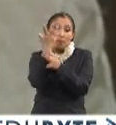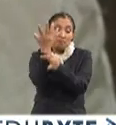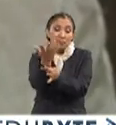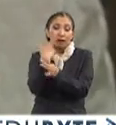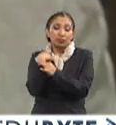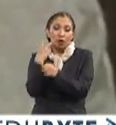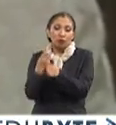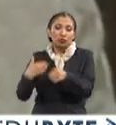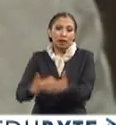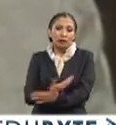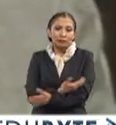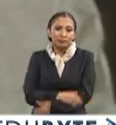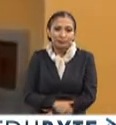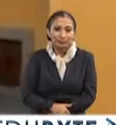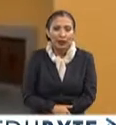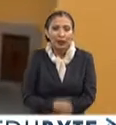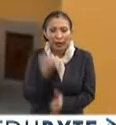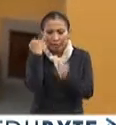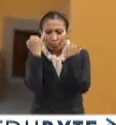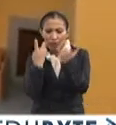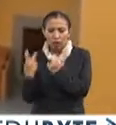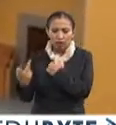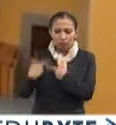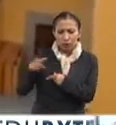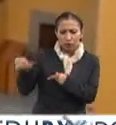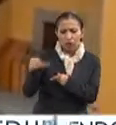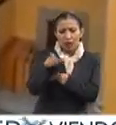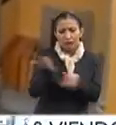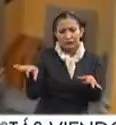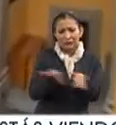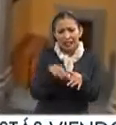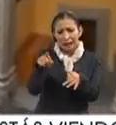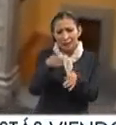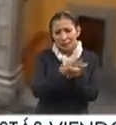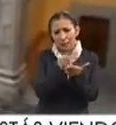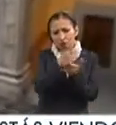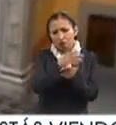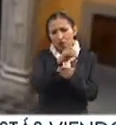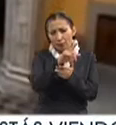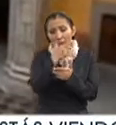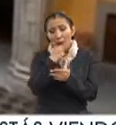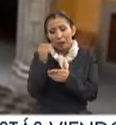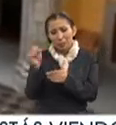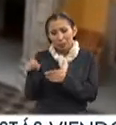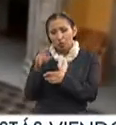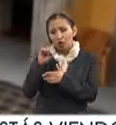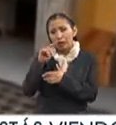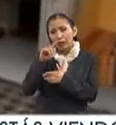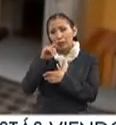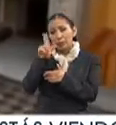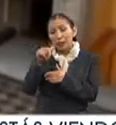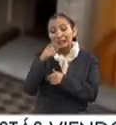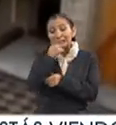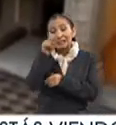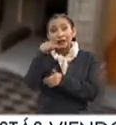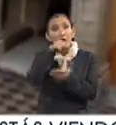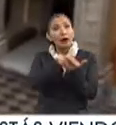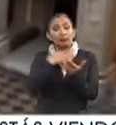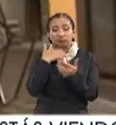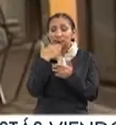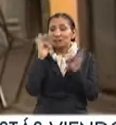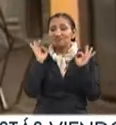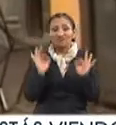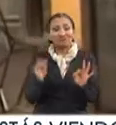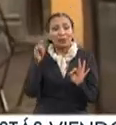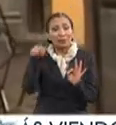palabras, un segundo nacimiento. Creadores y personalidades cercanas al Premio Nobel de Literatura coincidieron en que este recinto es el lugar